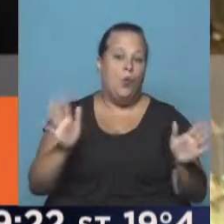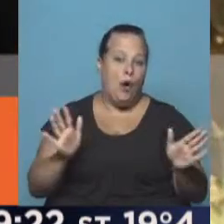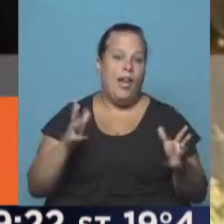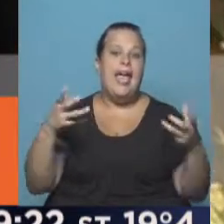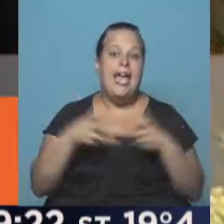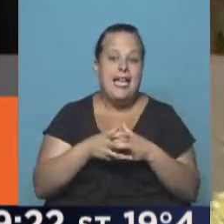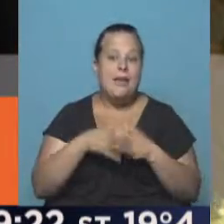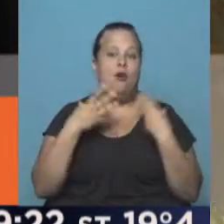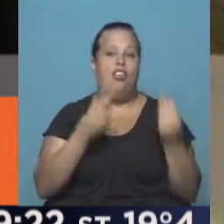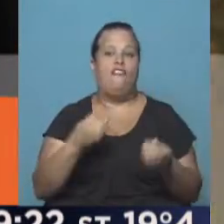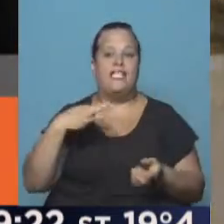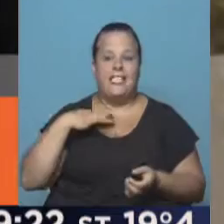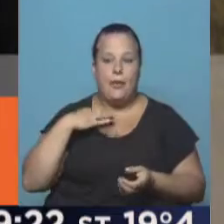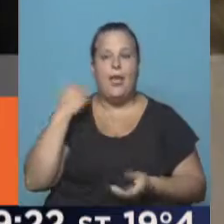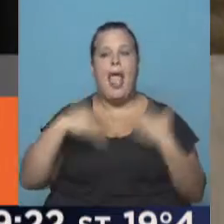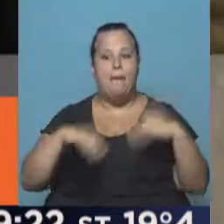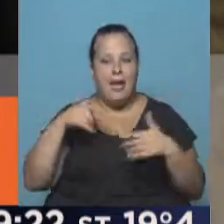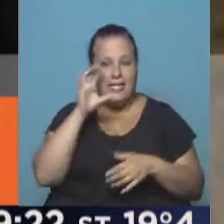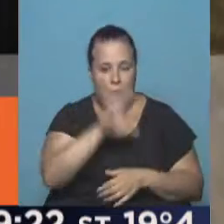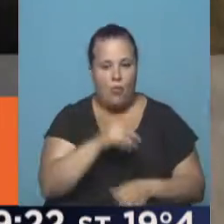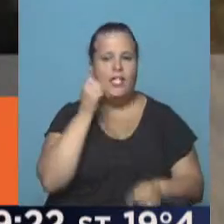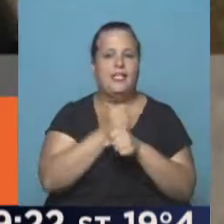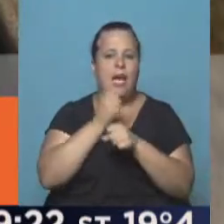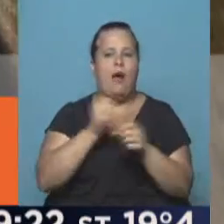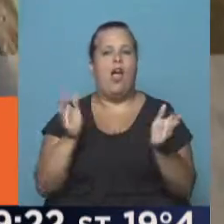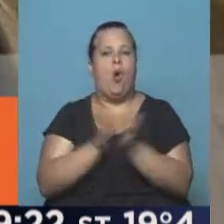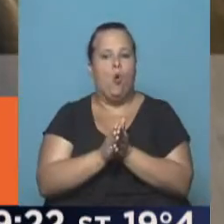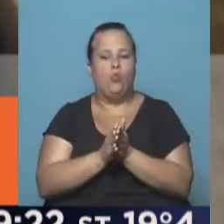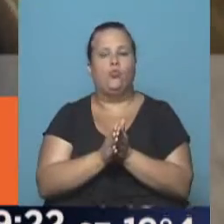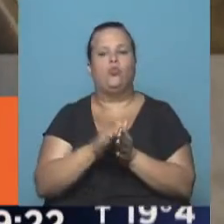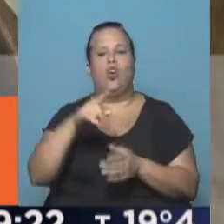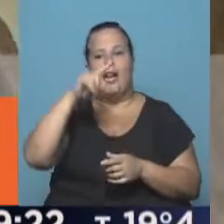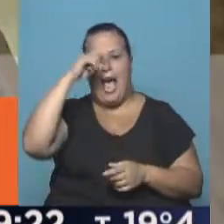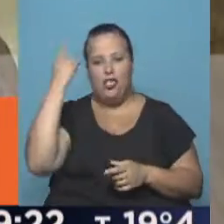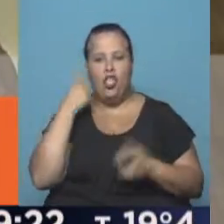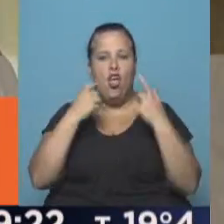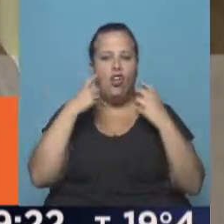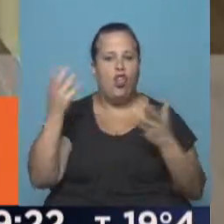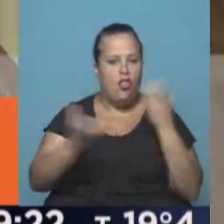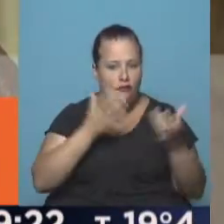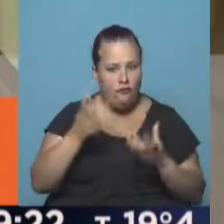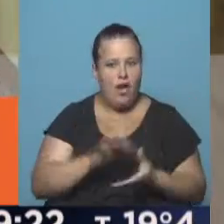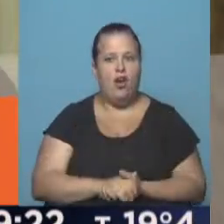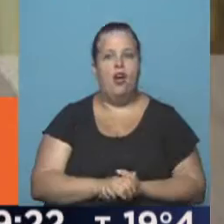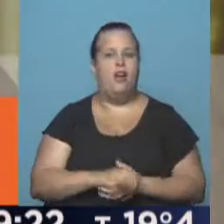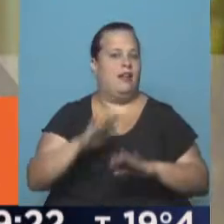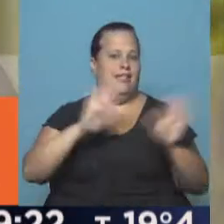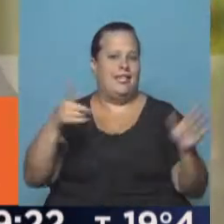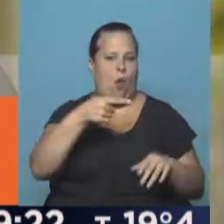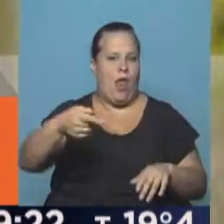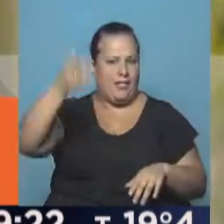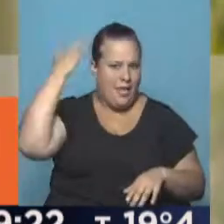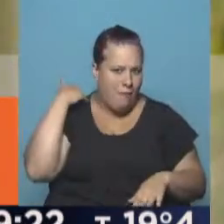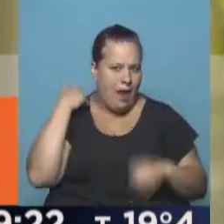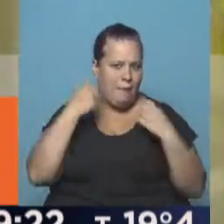los equipos de defensa civil de emergencia de la provincia trabajando con el Sistema Nacional de Control del Fuego ya desde la semana